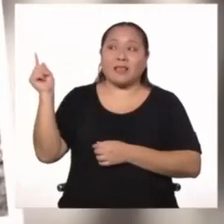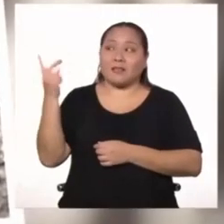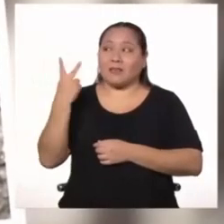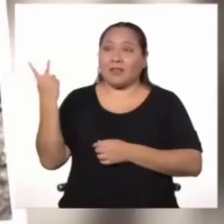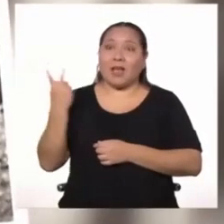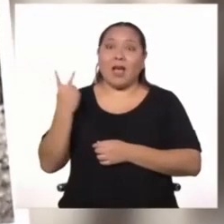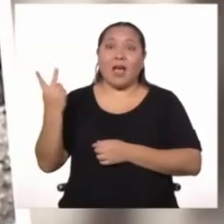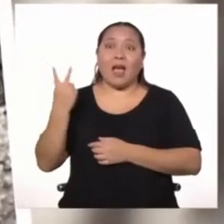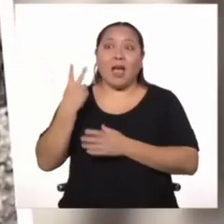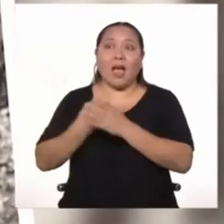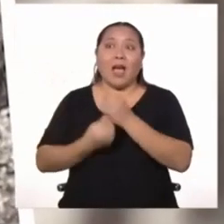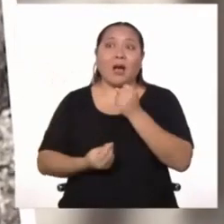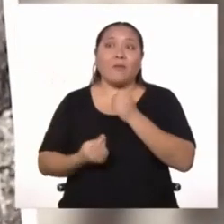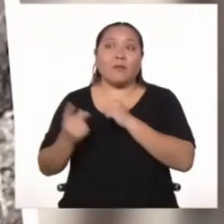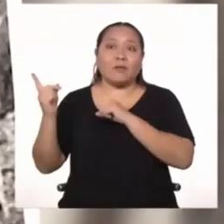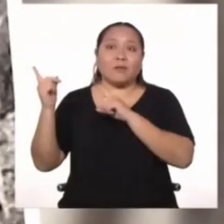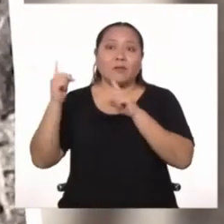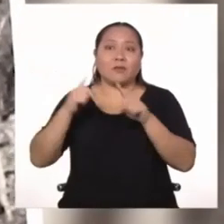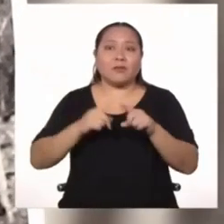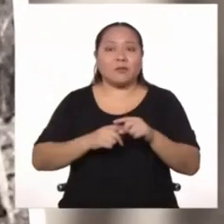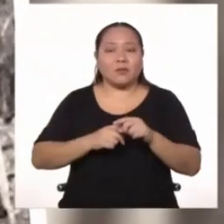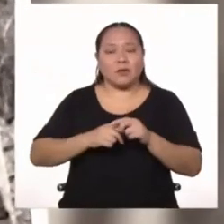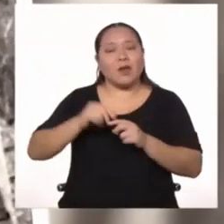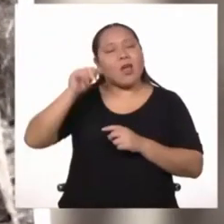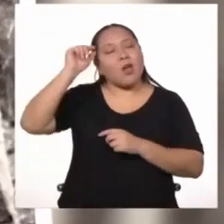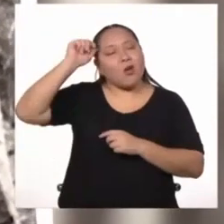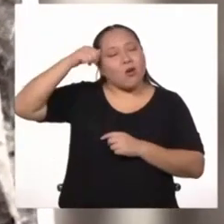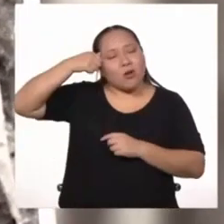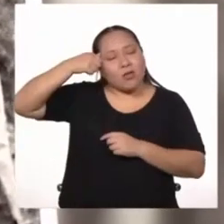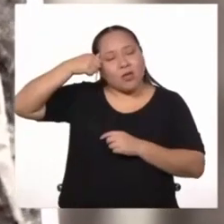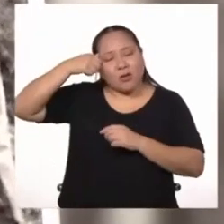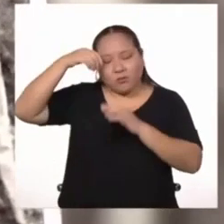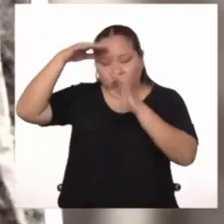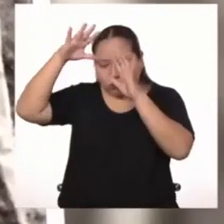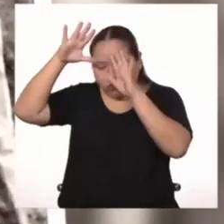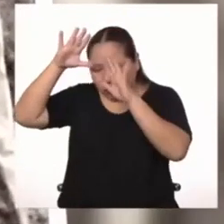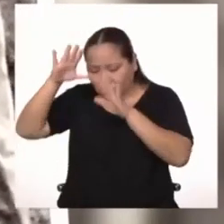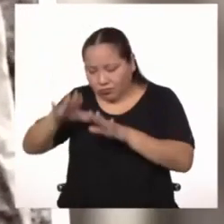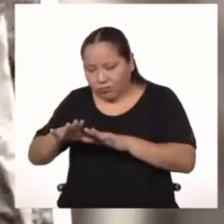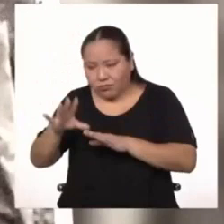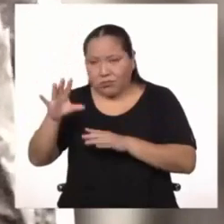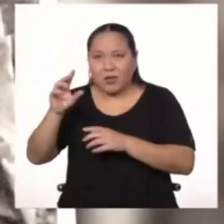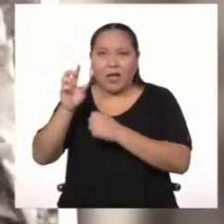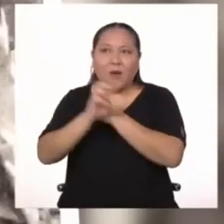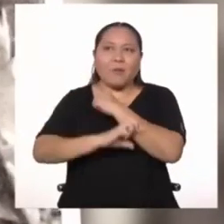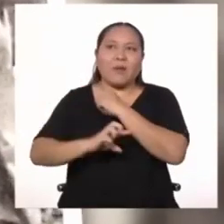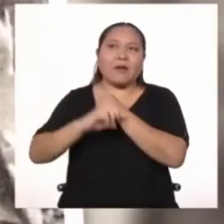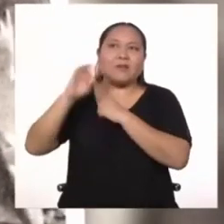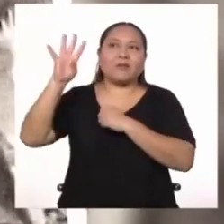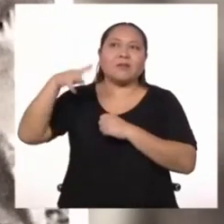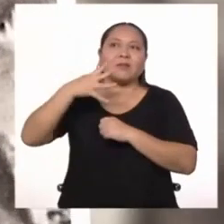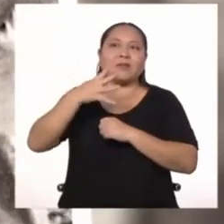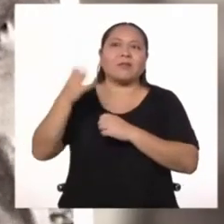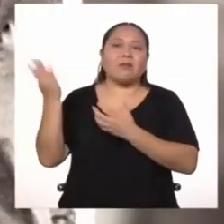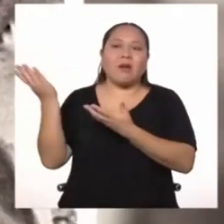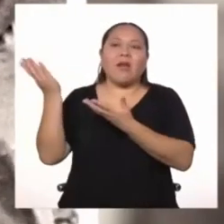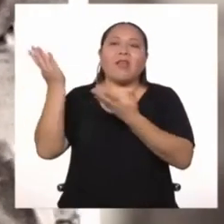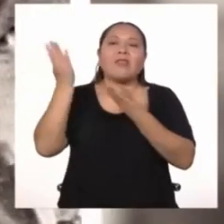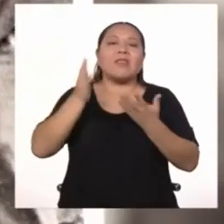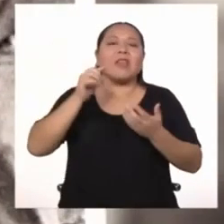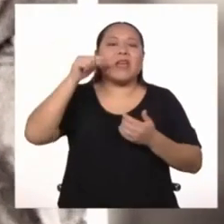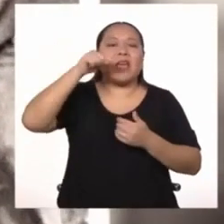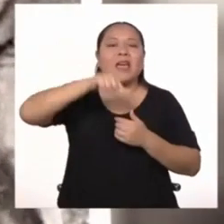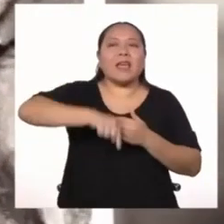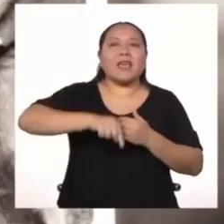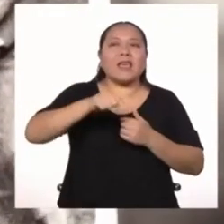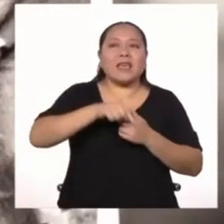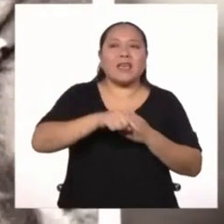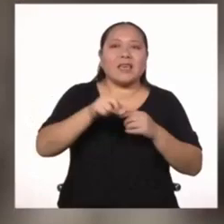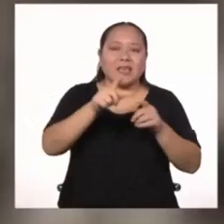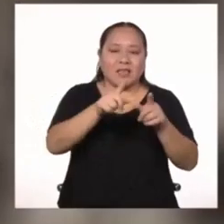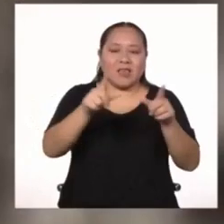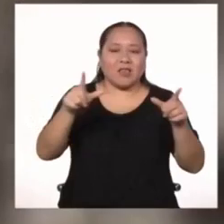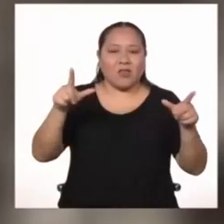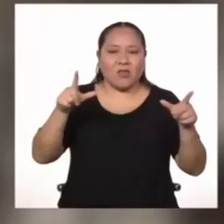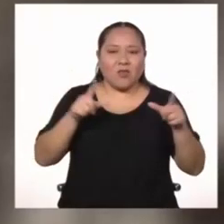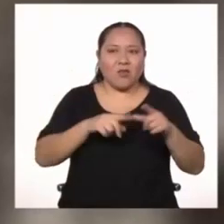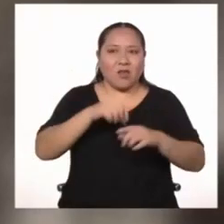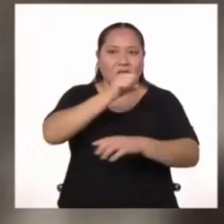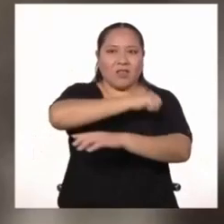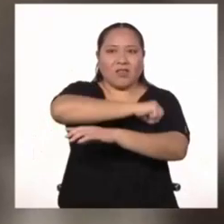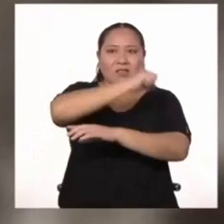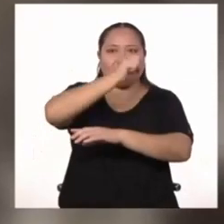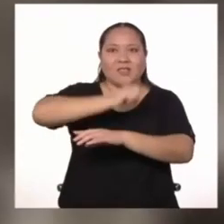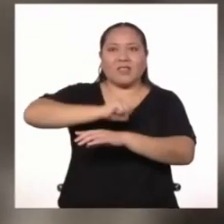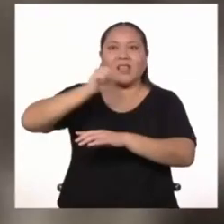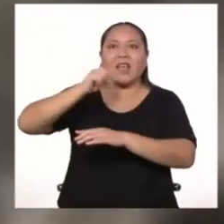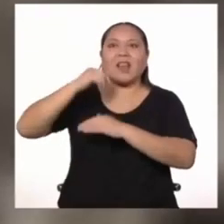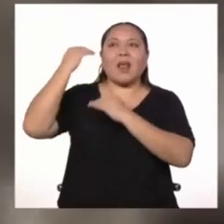Checa, veneraban ese país, el que de algún modo habían reproducido en esas arideces de las serranías